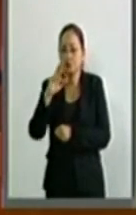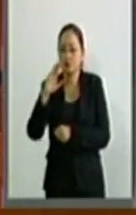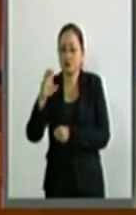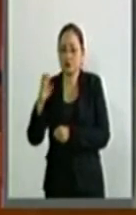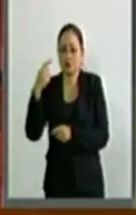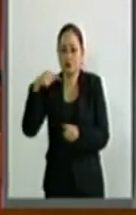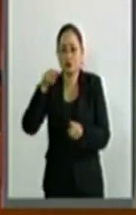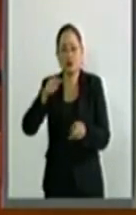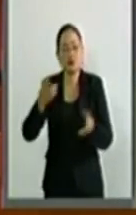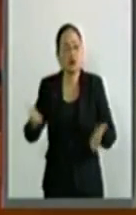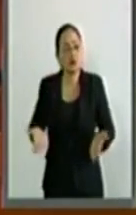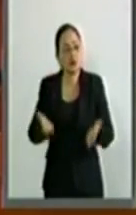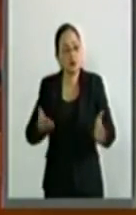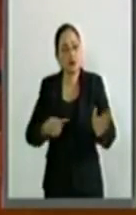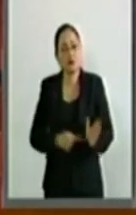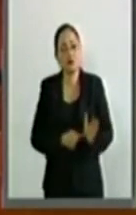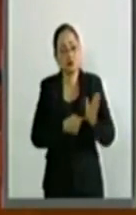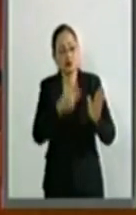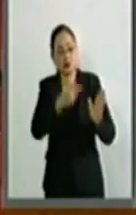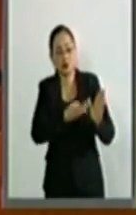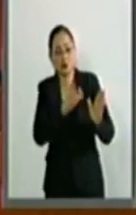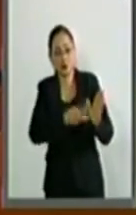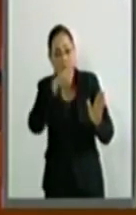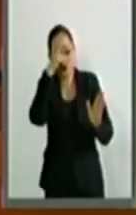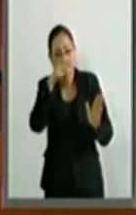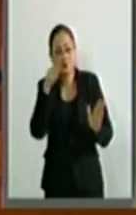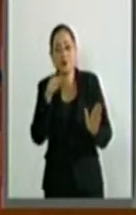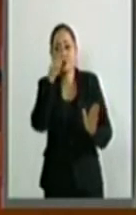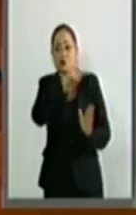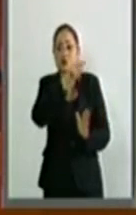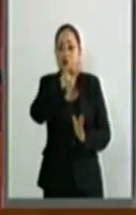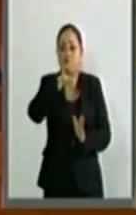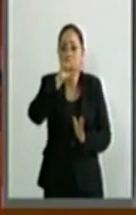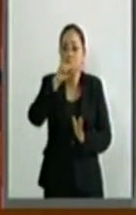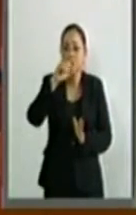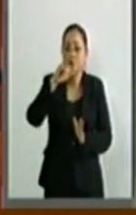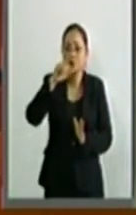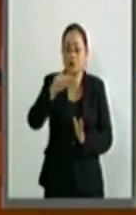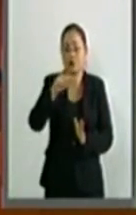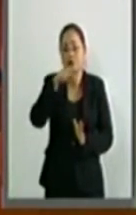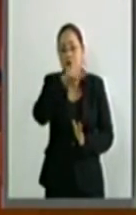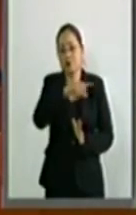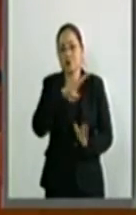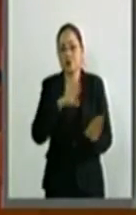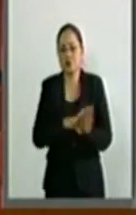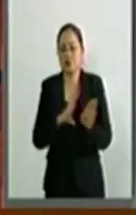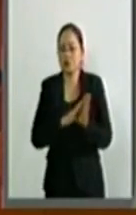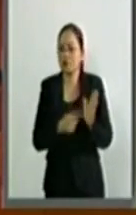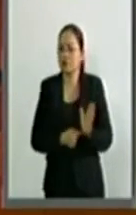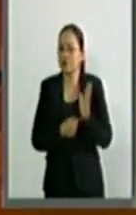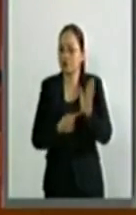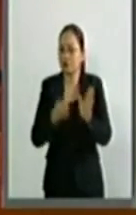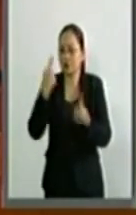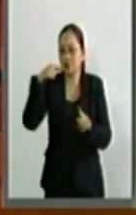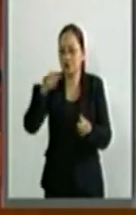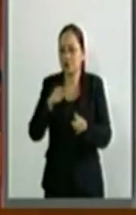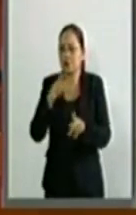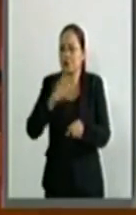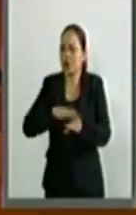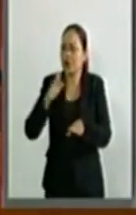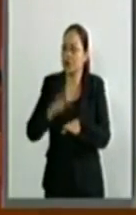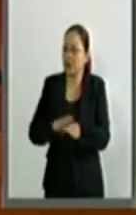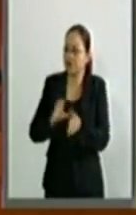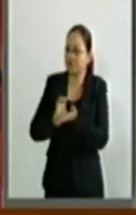promover a México en la región Asia-Pacífico y beneficiarse de mayores